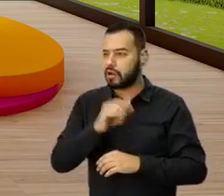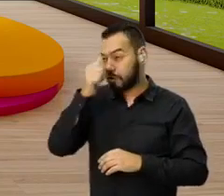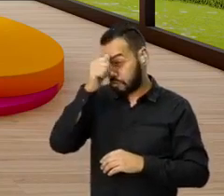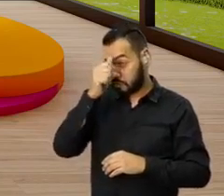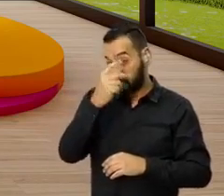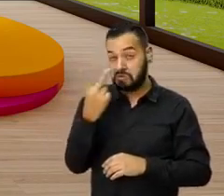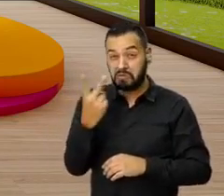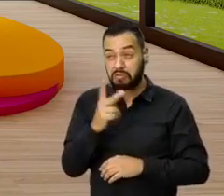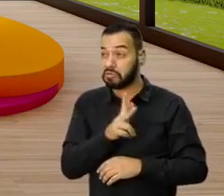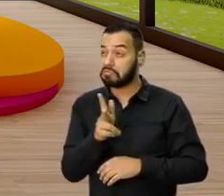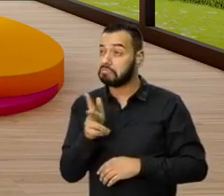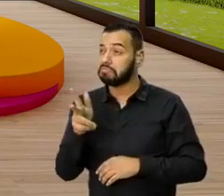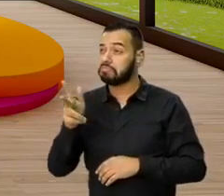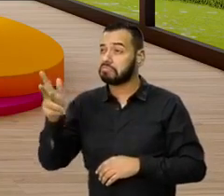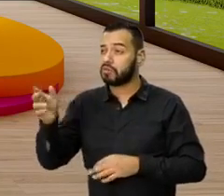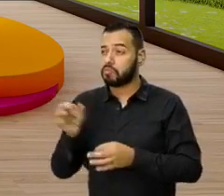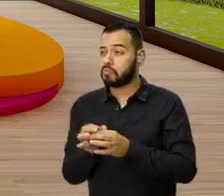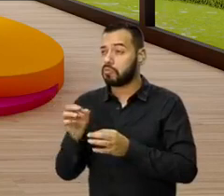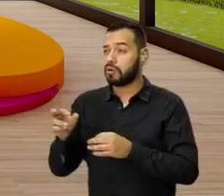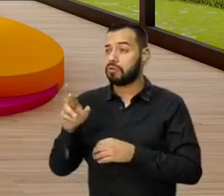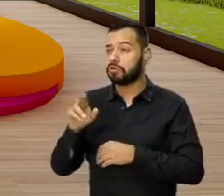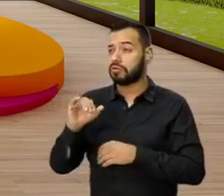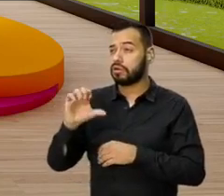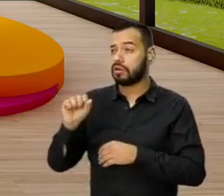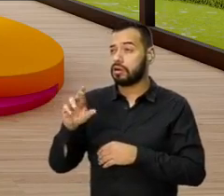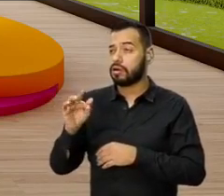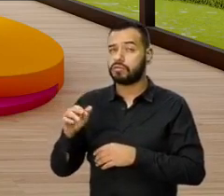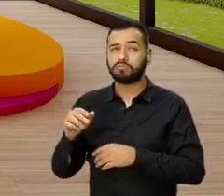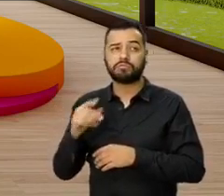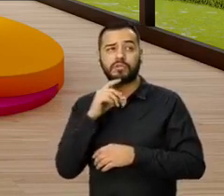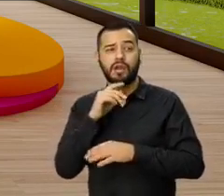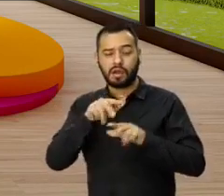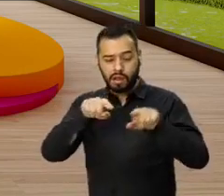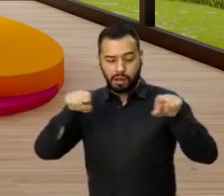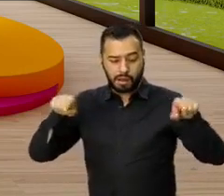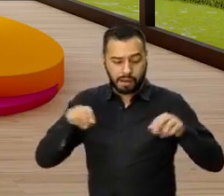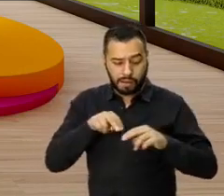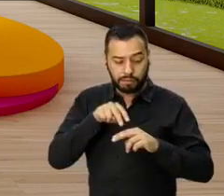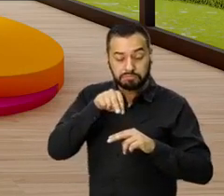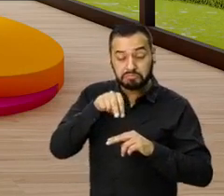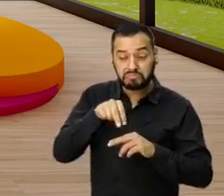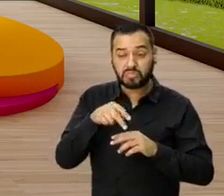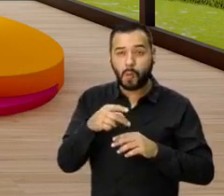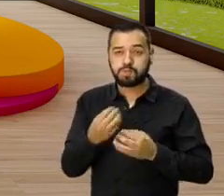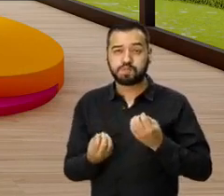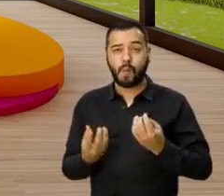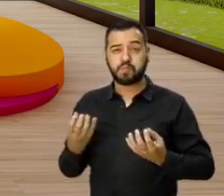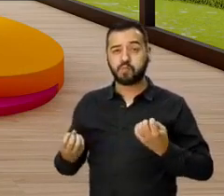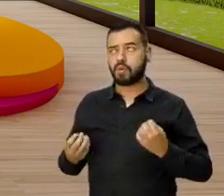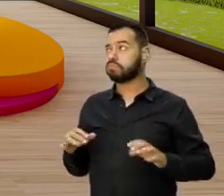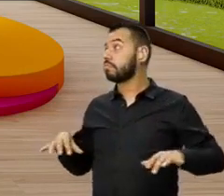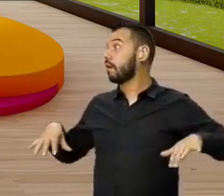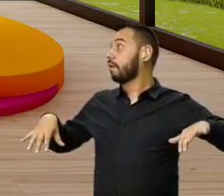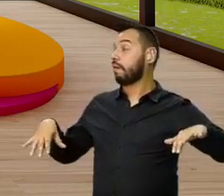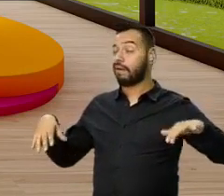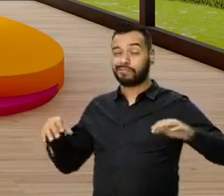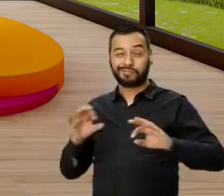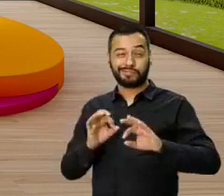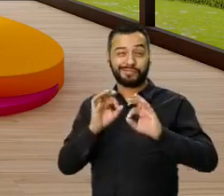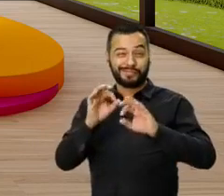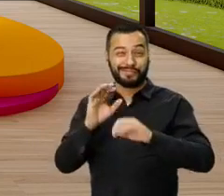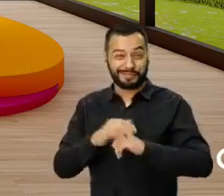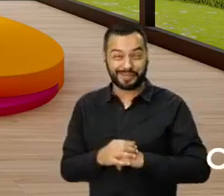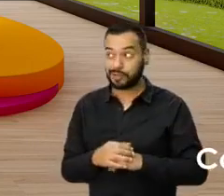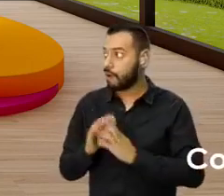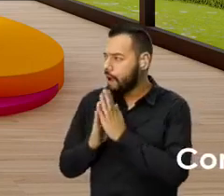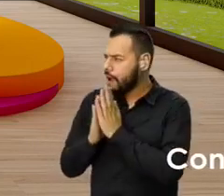viernes, así es, voy para Ricaurte, disfruto en mi terraza, en un jacuzzi, no mejor dicho, esto está genial, tú nos